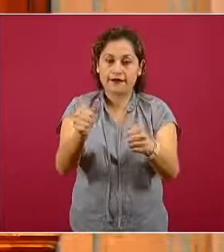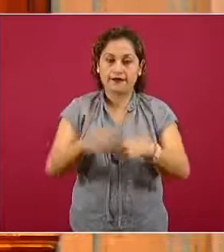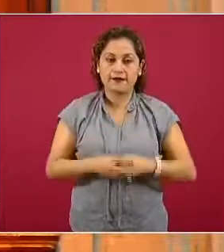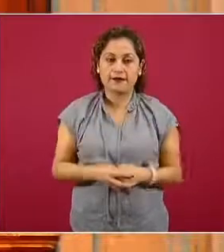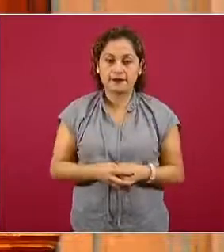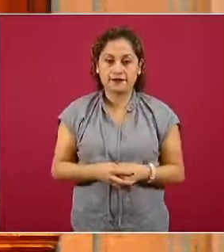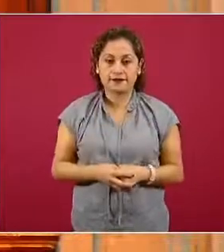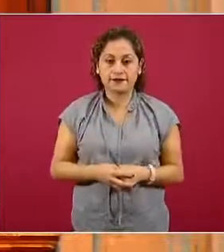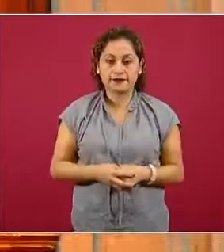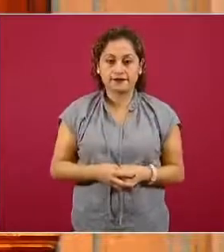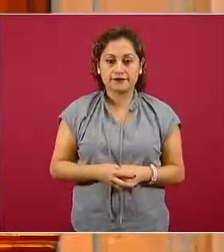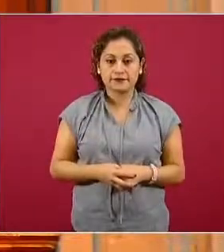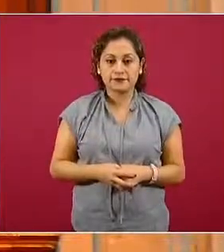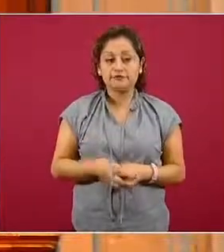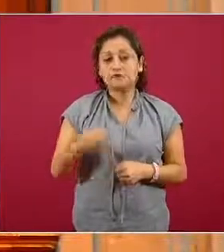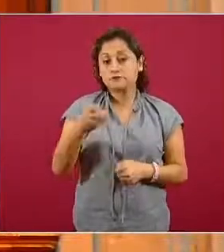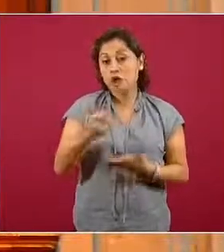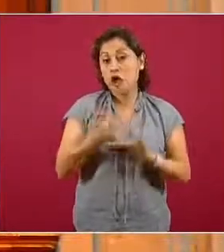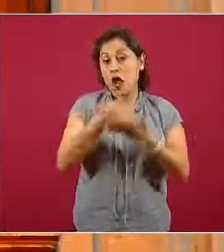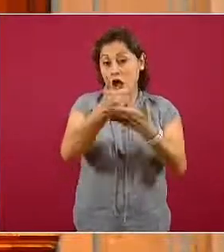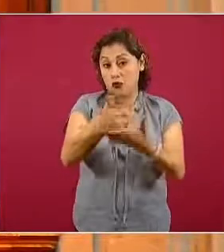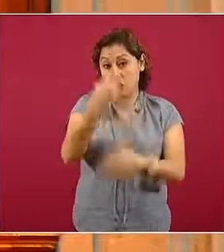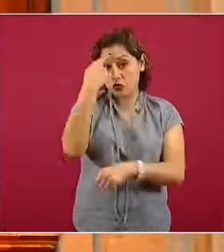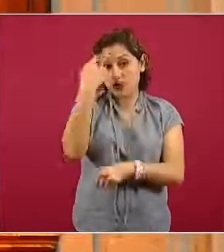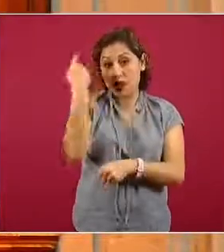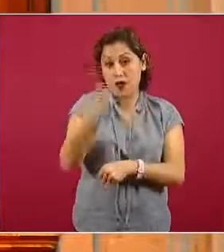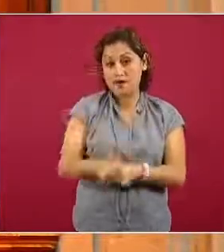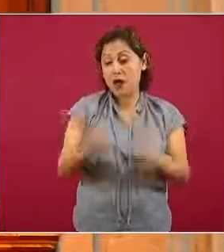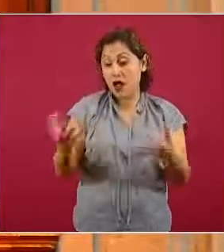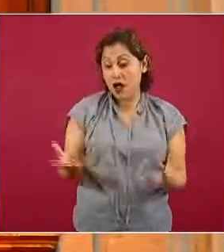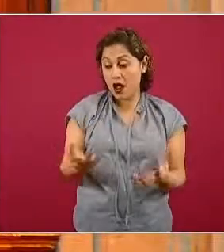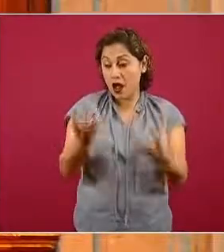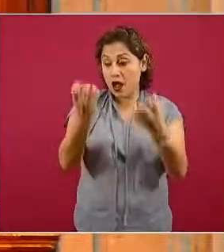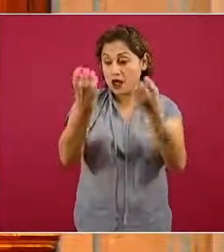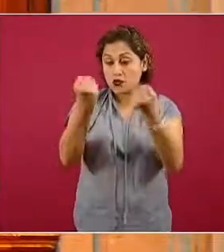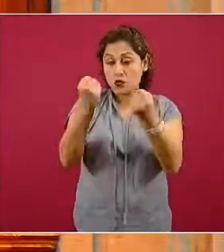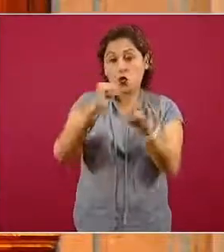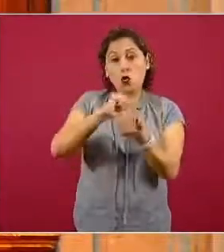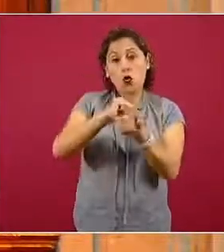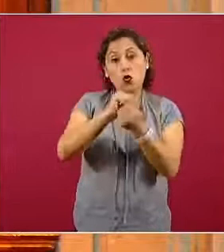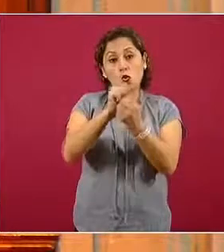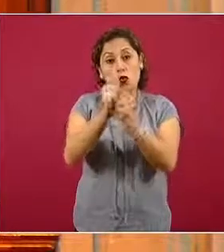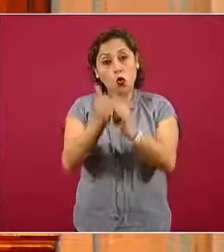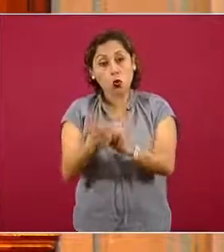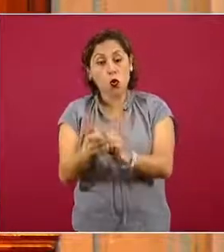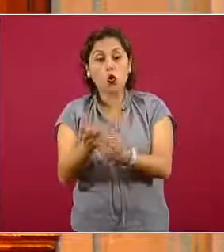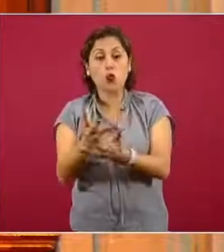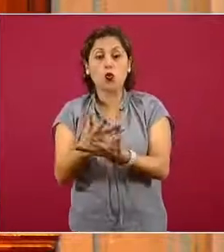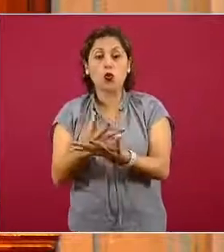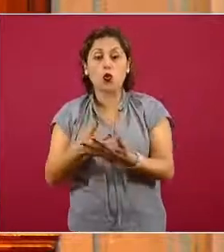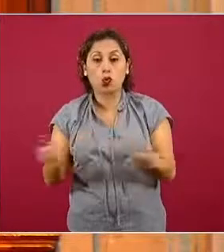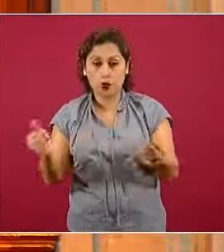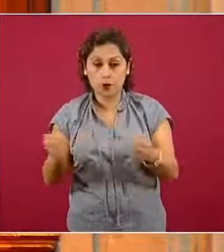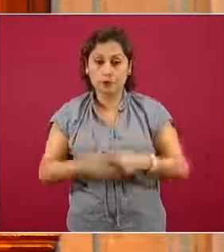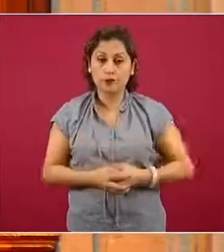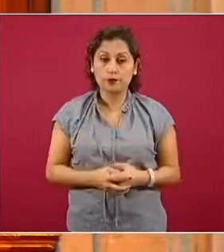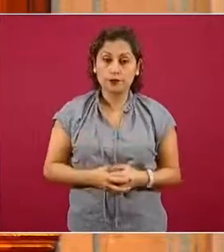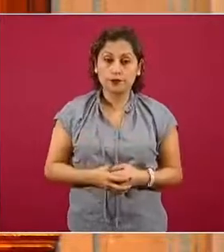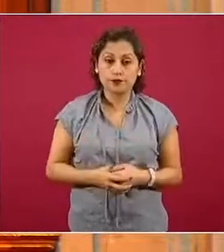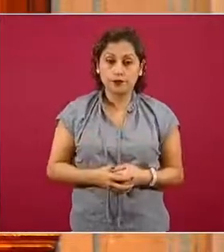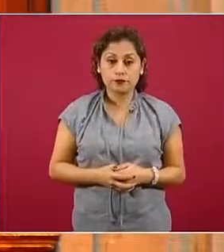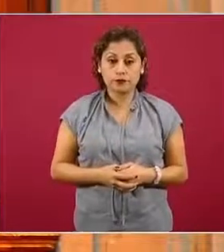poder tener las mejores oportunidades de sobrellevar la gravedad y poder en su momento recuperarse.